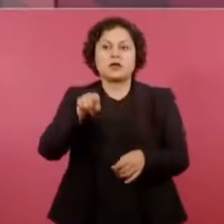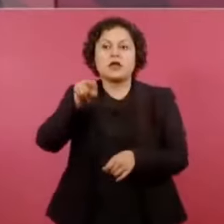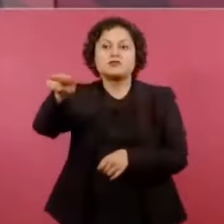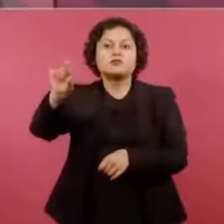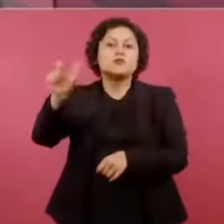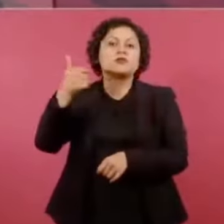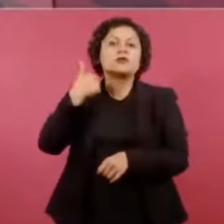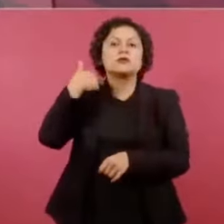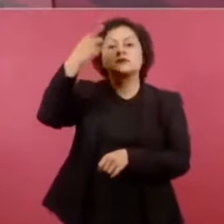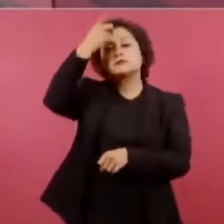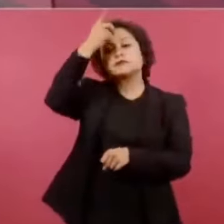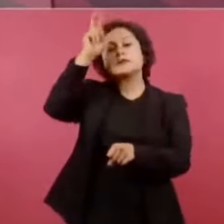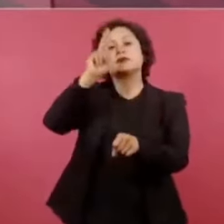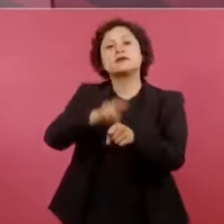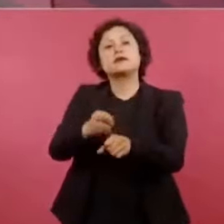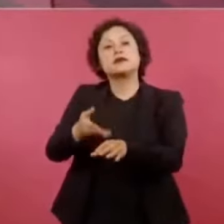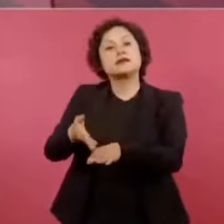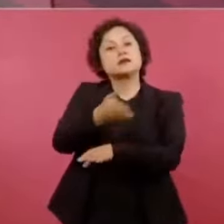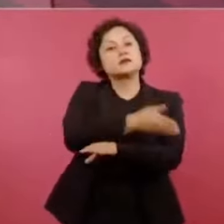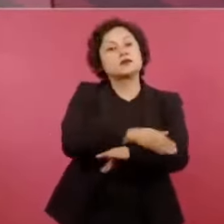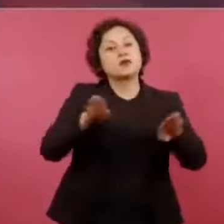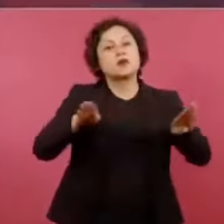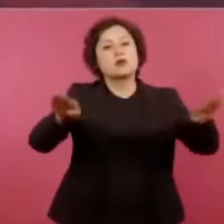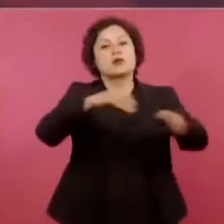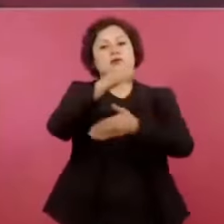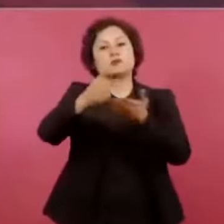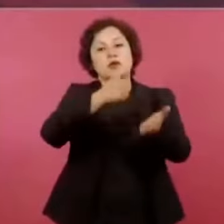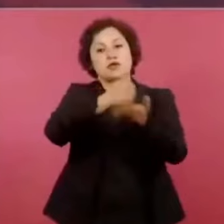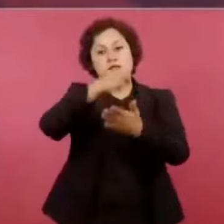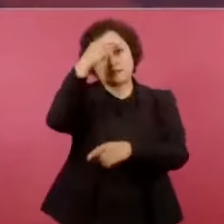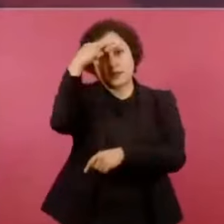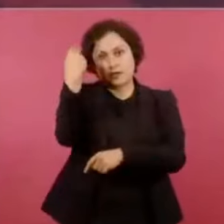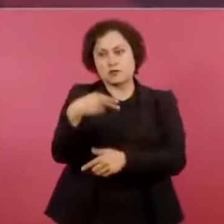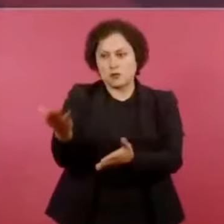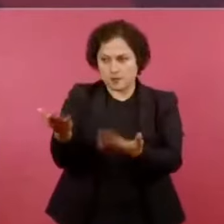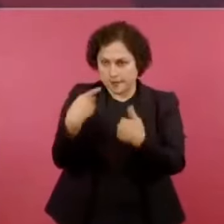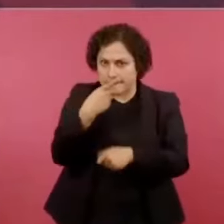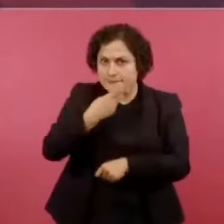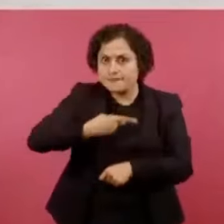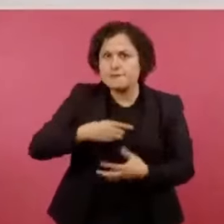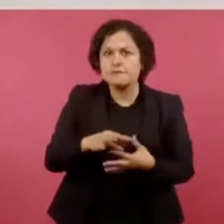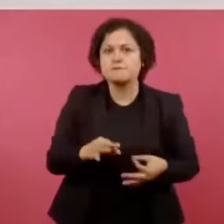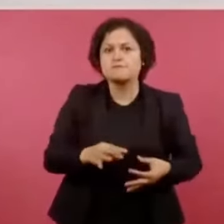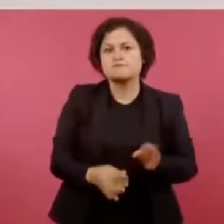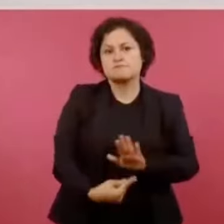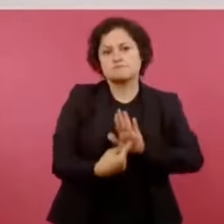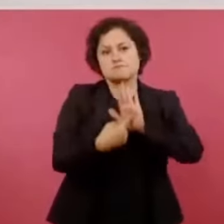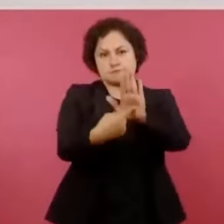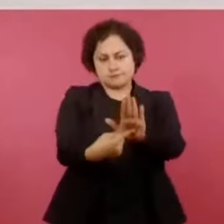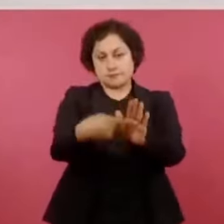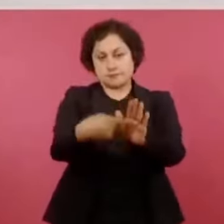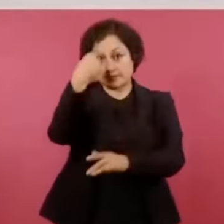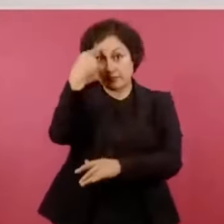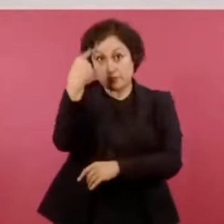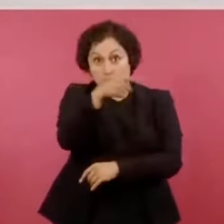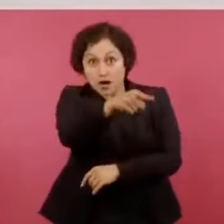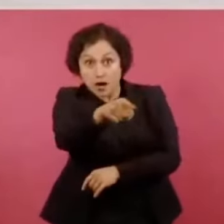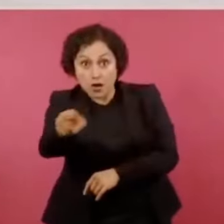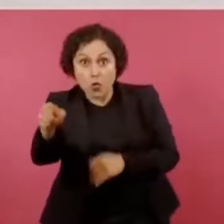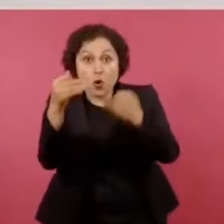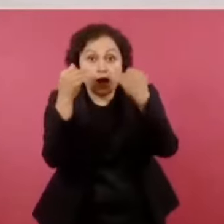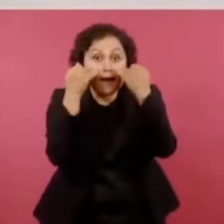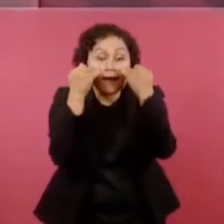del aeropuerto de la Ciudad de México, para que vean cuánto